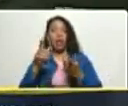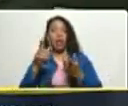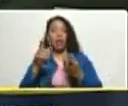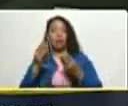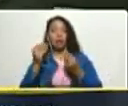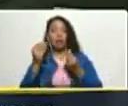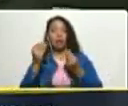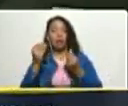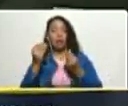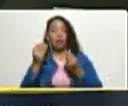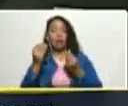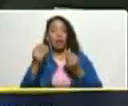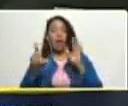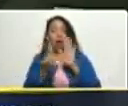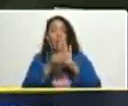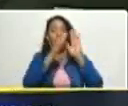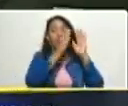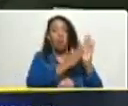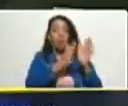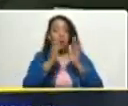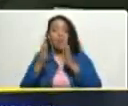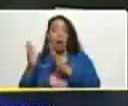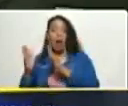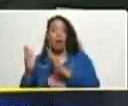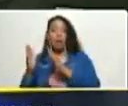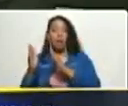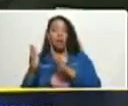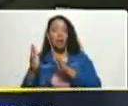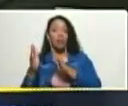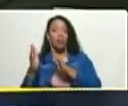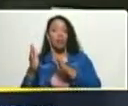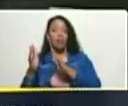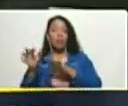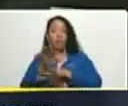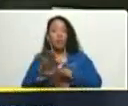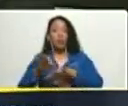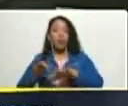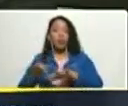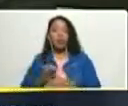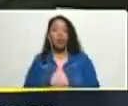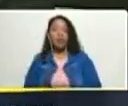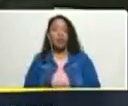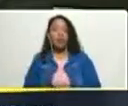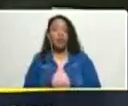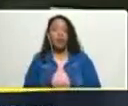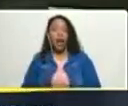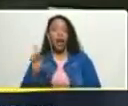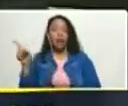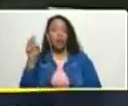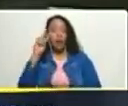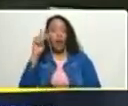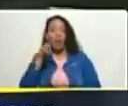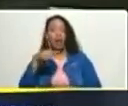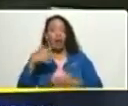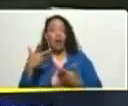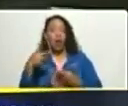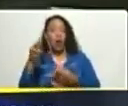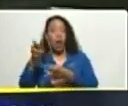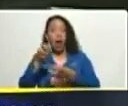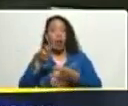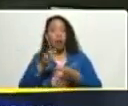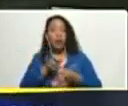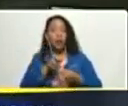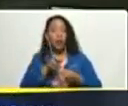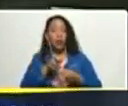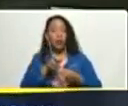ley de organización de los tributos estadales y municipales en modo alguno tiene que ver con los ingresos para